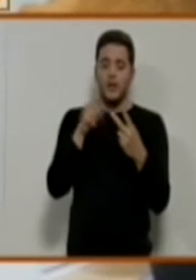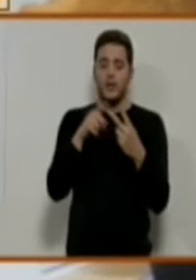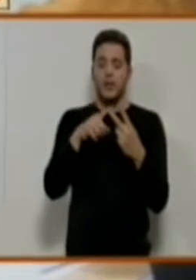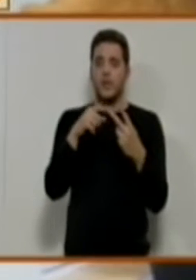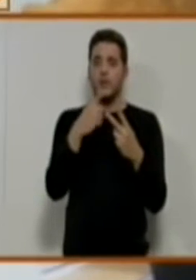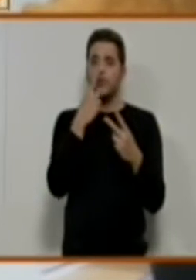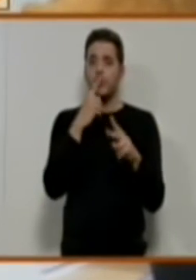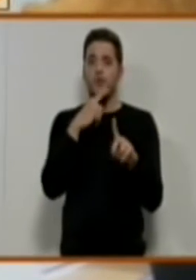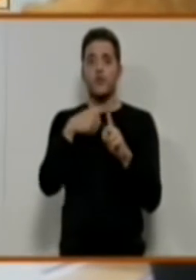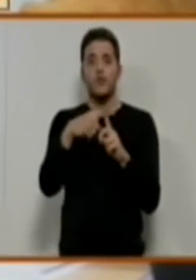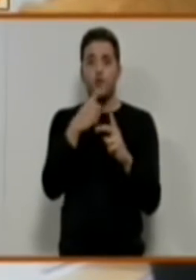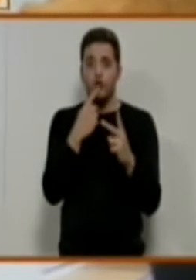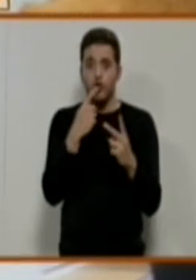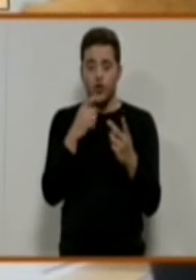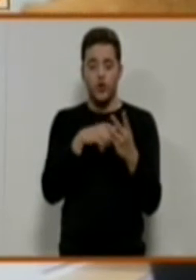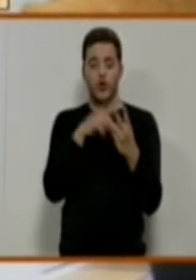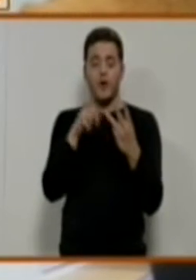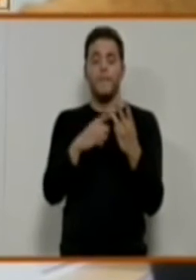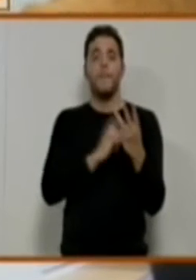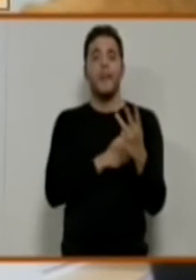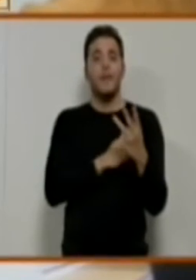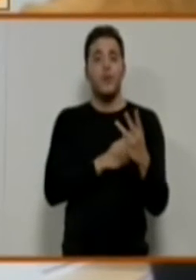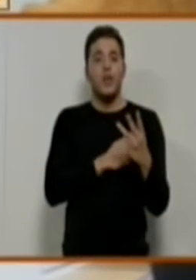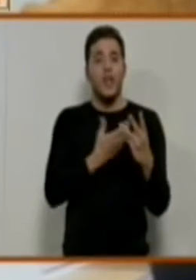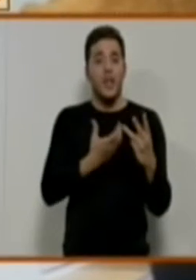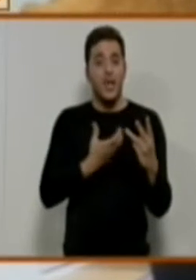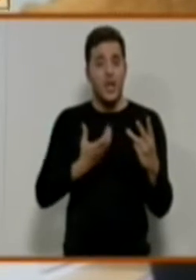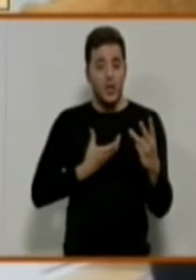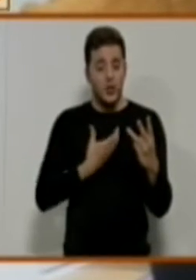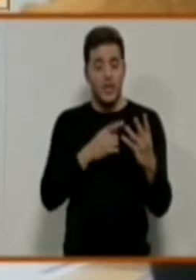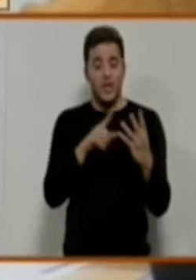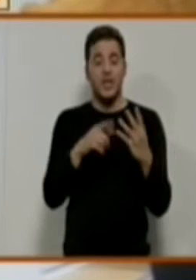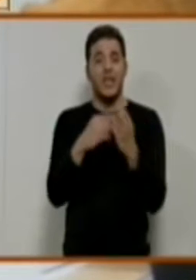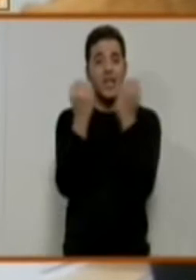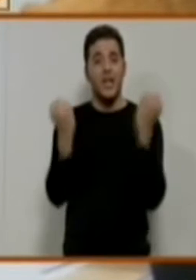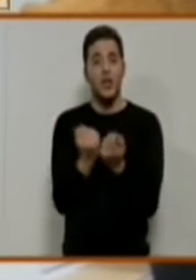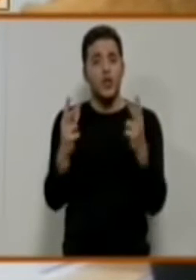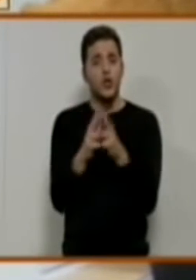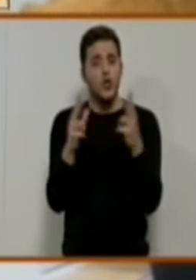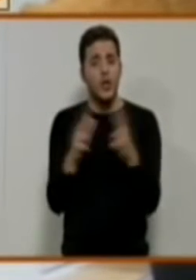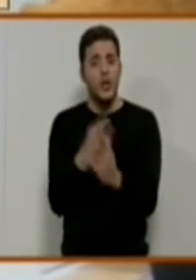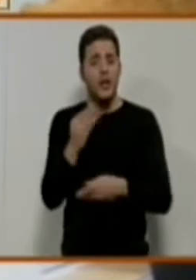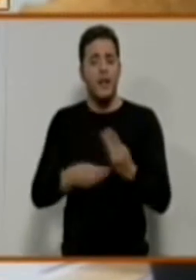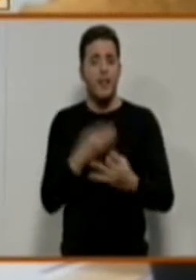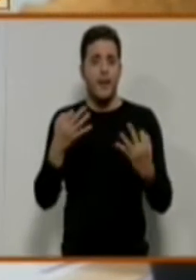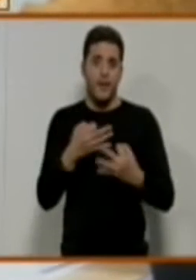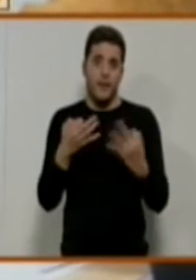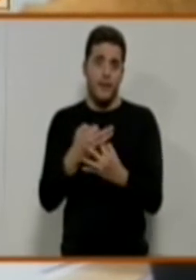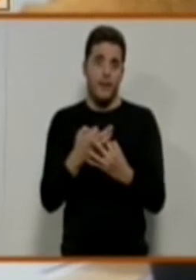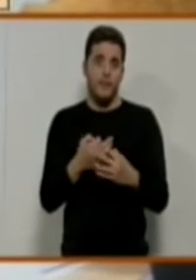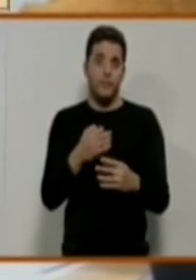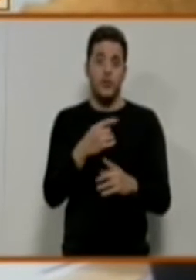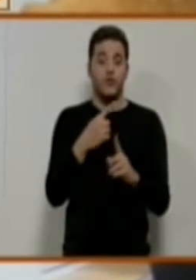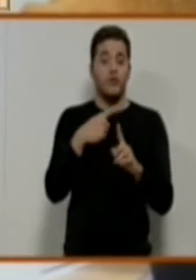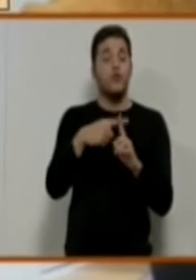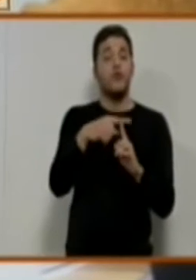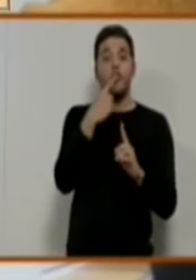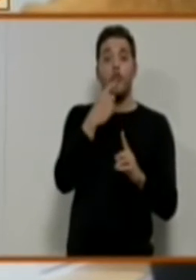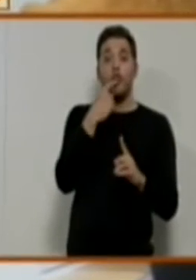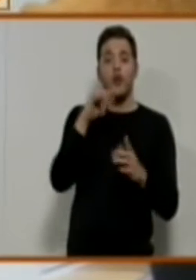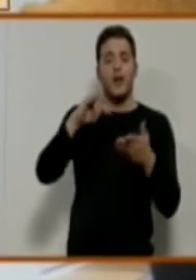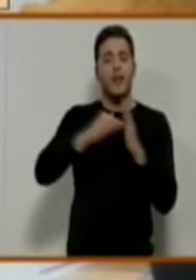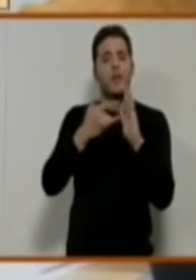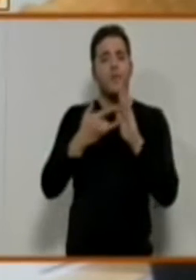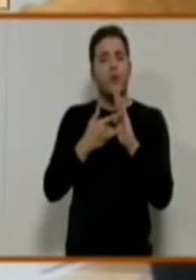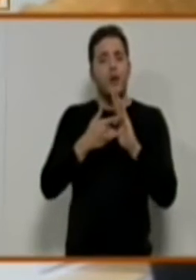está la policía local y esta acción social, lo que se hace es que Cruz Roja sale todas las noches a la calle con su programa de